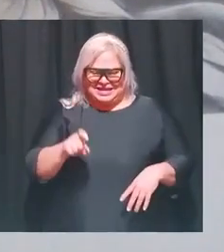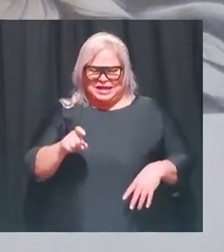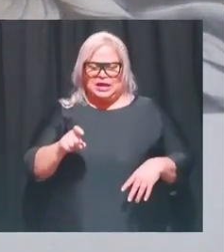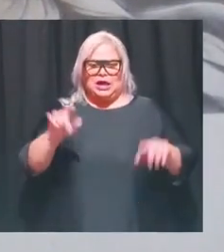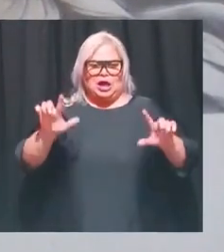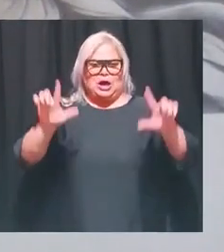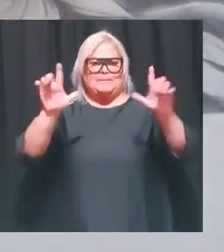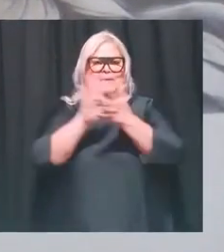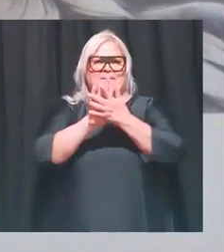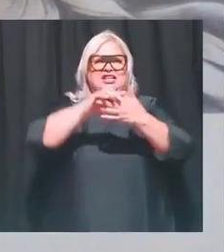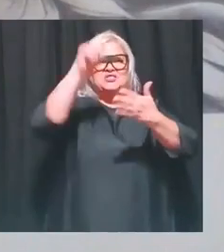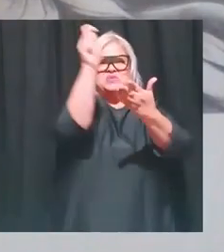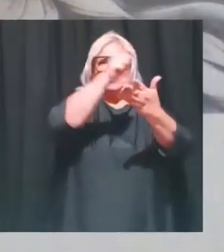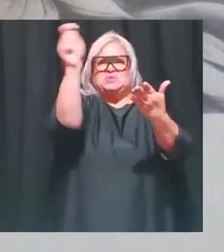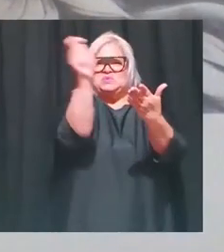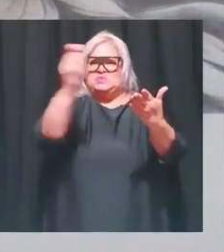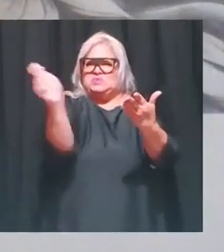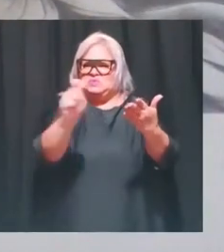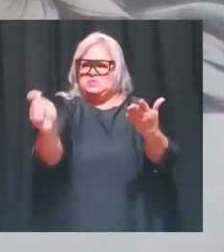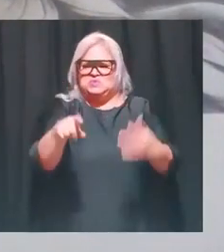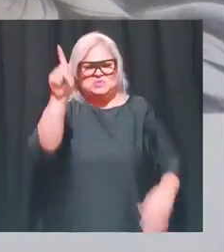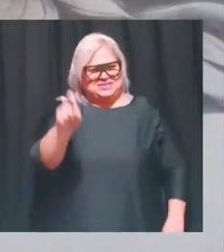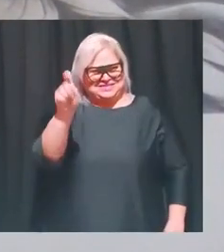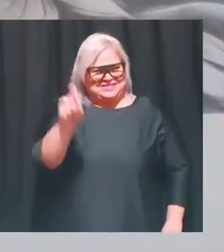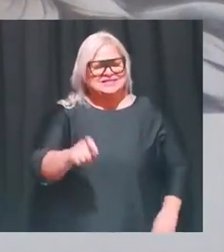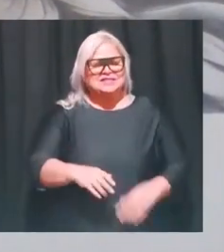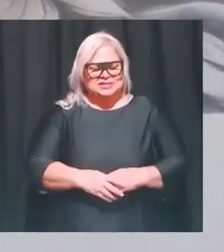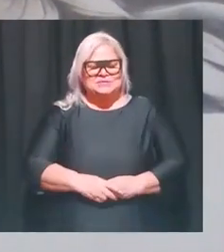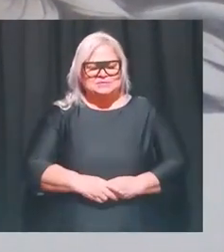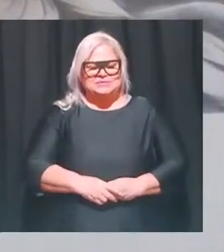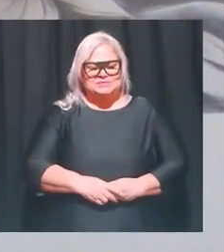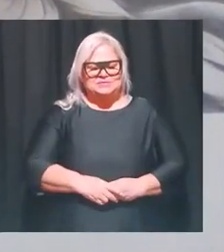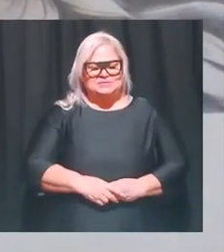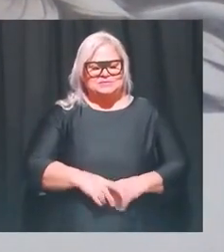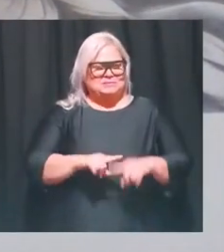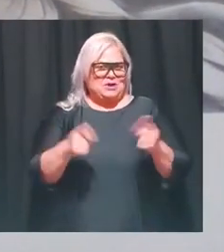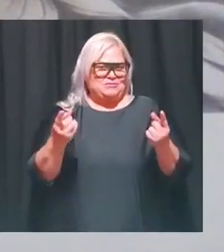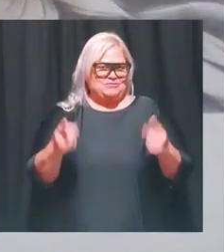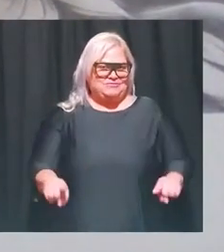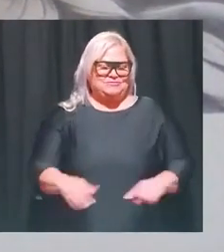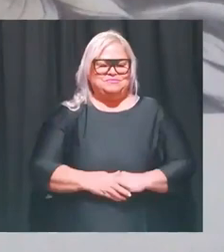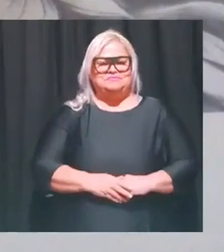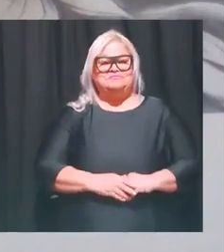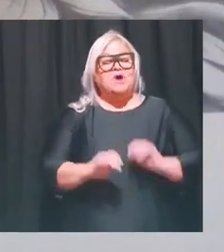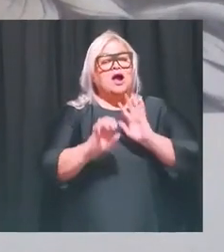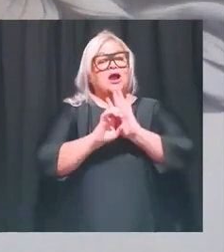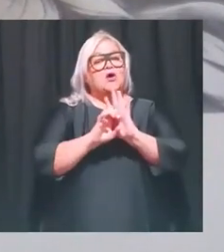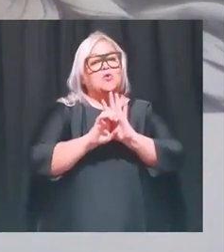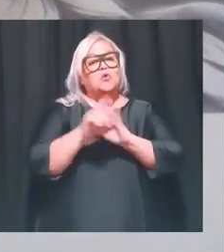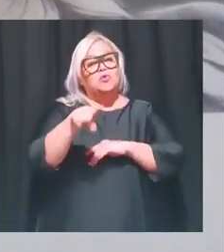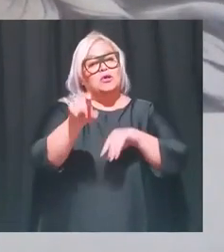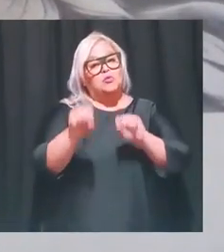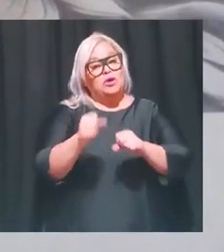el espacio en el papel todo en el espacio en el papel este y nada eso es verdad un ejemplo algo que pueden hacer